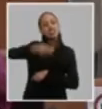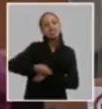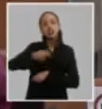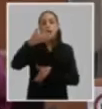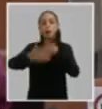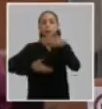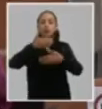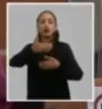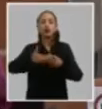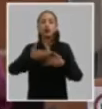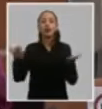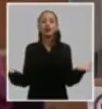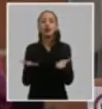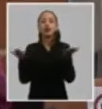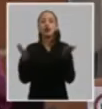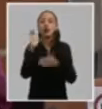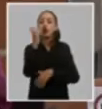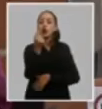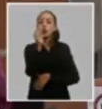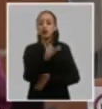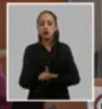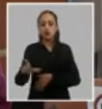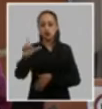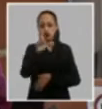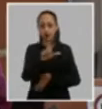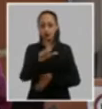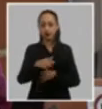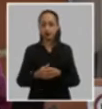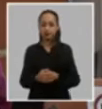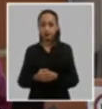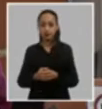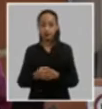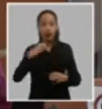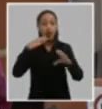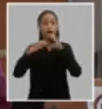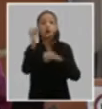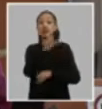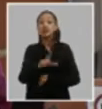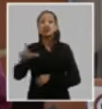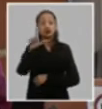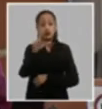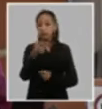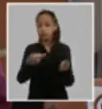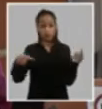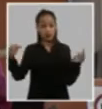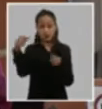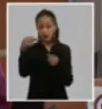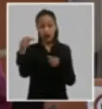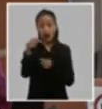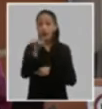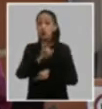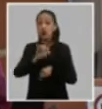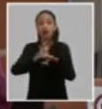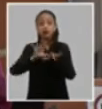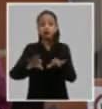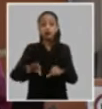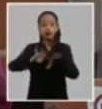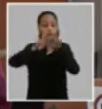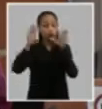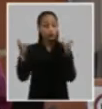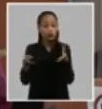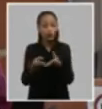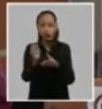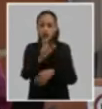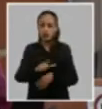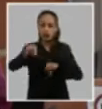procesos de desarrollo económico y social la gestión de la comunicación social como uno de los pilares también en la informatización de la sociedad